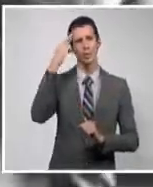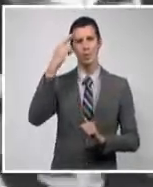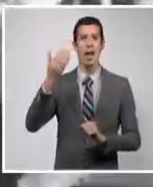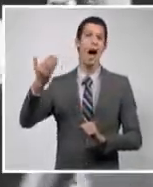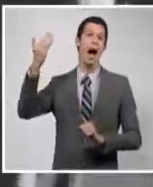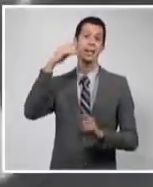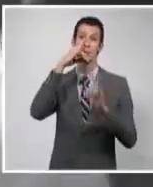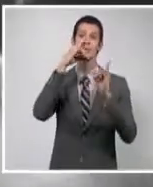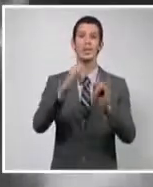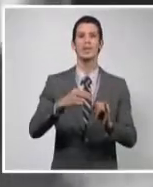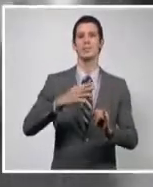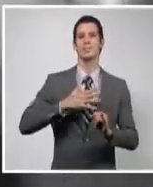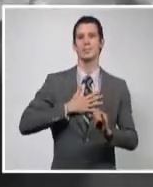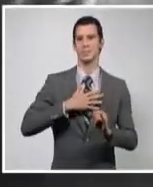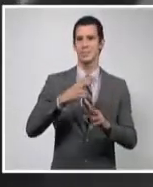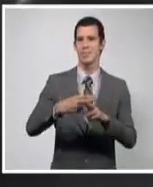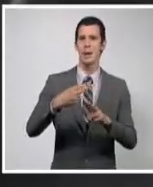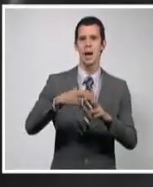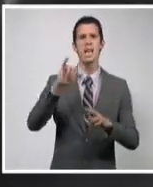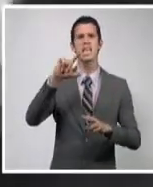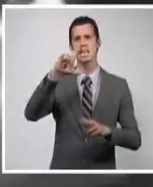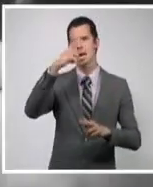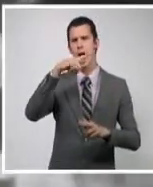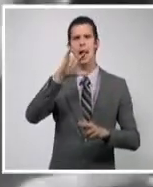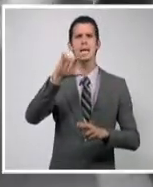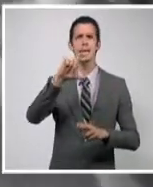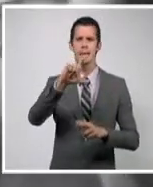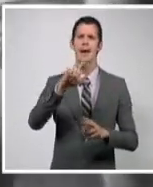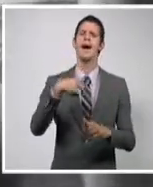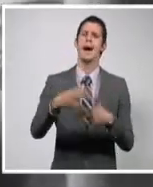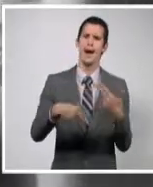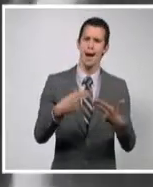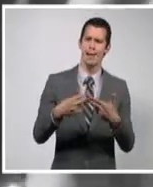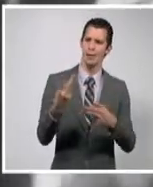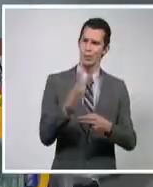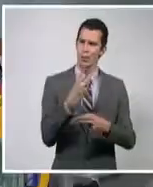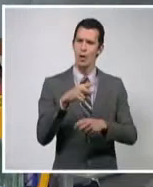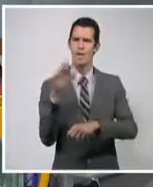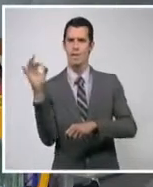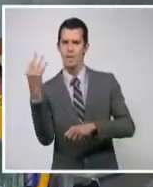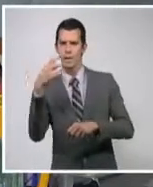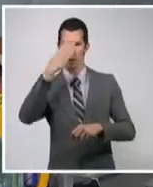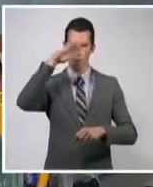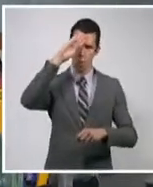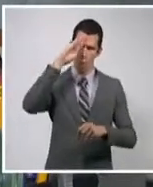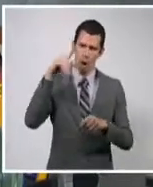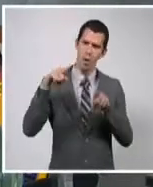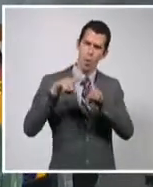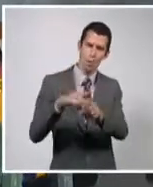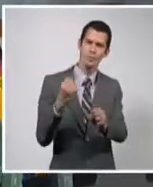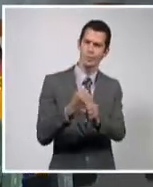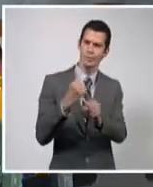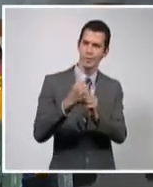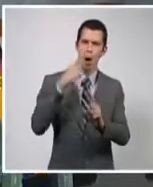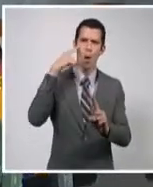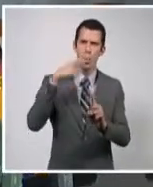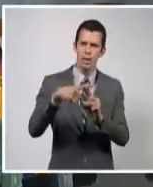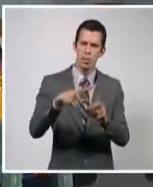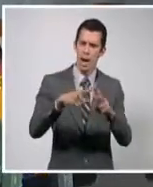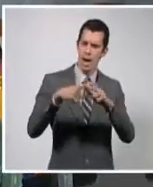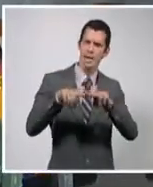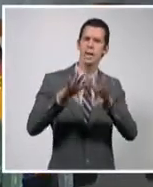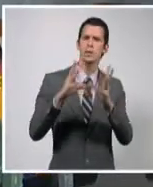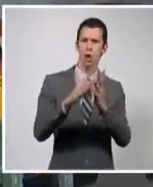que es la realización de un libro sobre el noticiero. Son 18